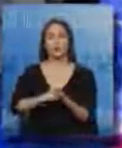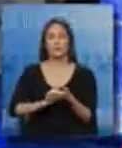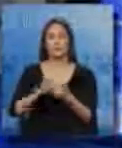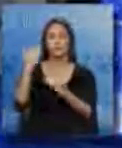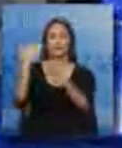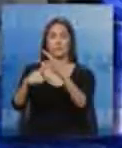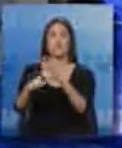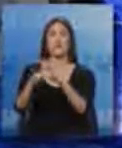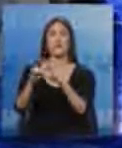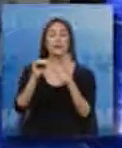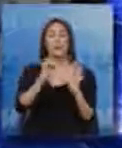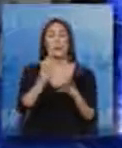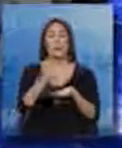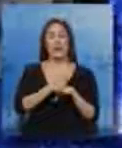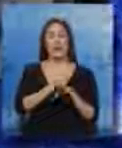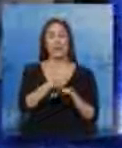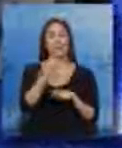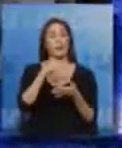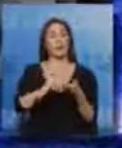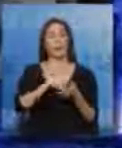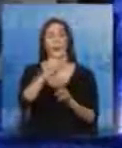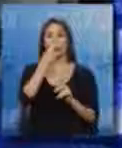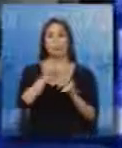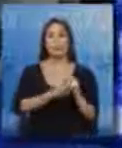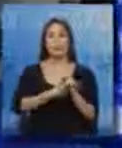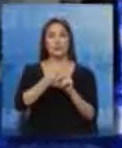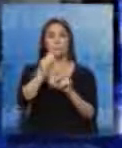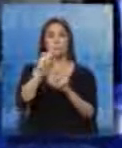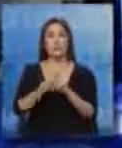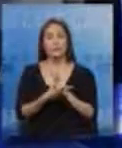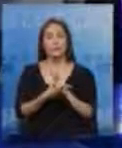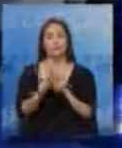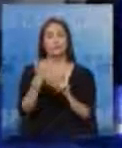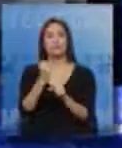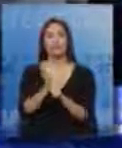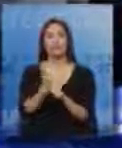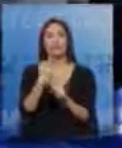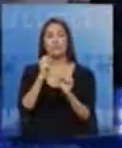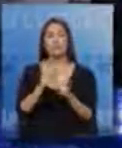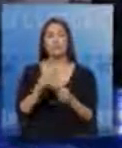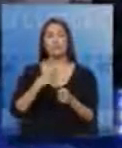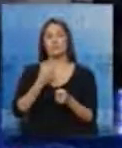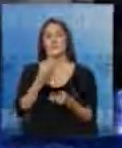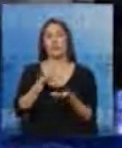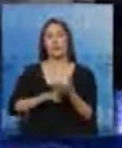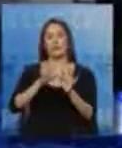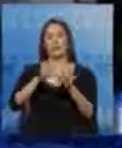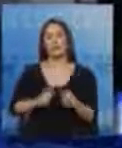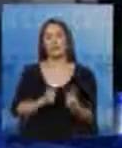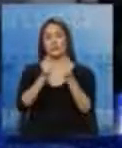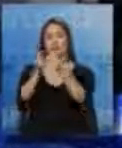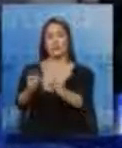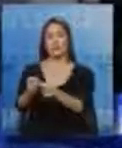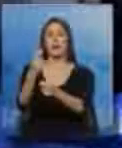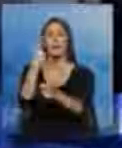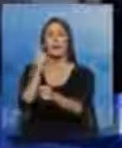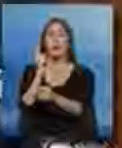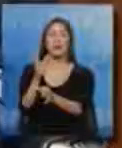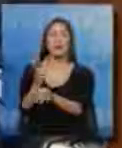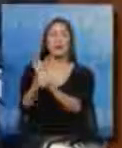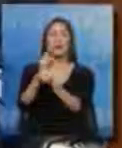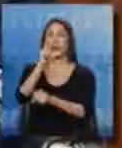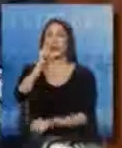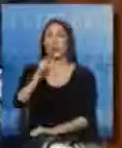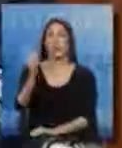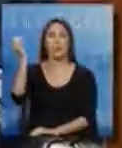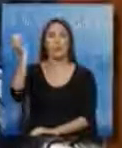del día 61. De encontrarse desempleado. Y hasta en un plazo máximo de 45 días posterior al plazo establecido. Y no ser jubilado.